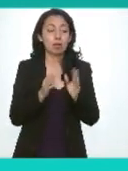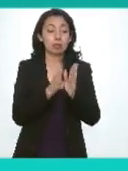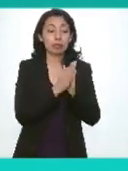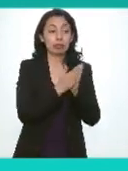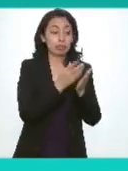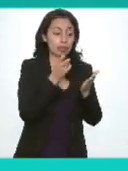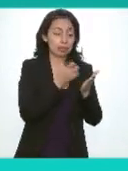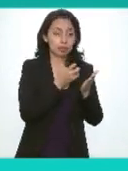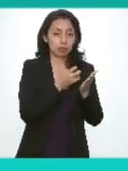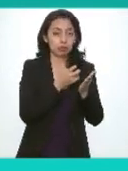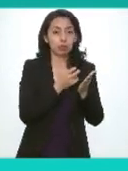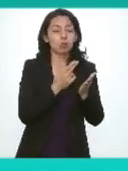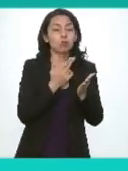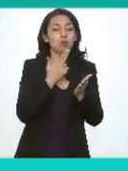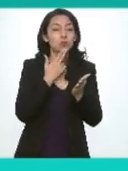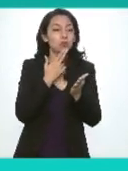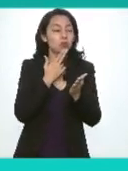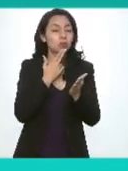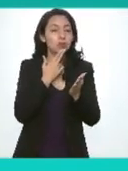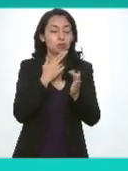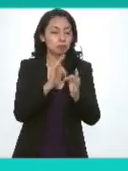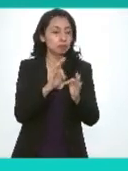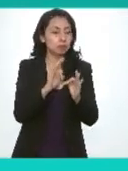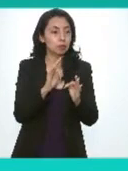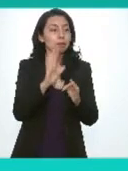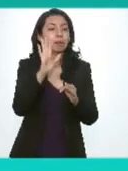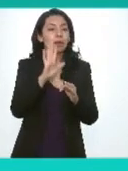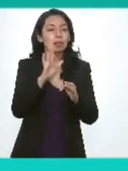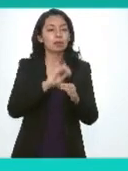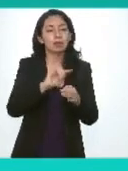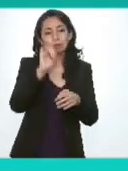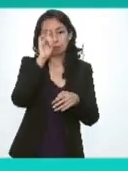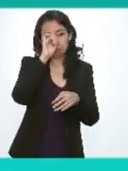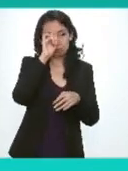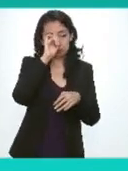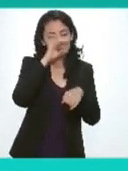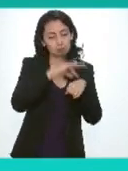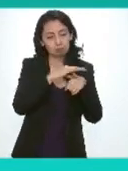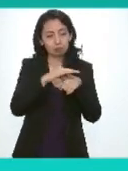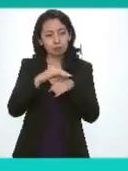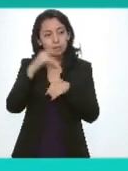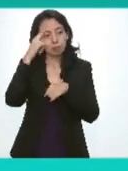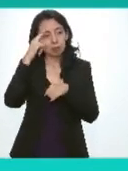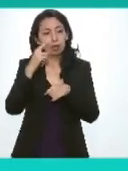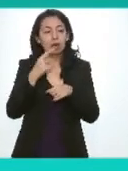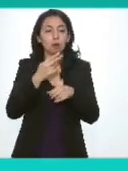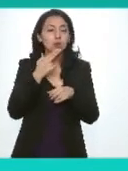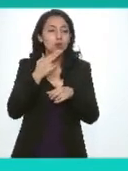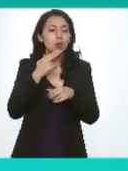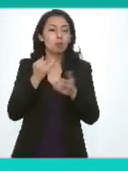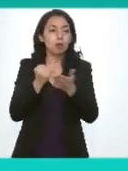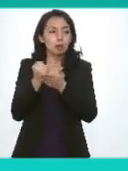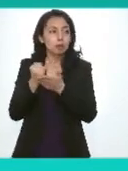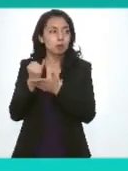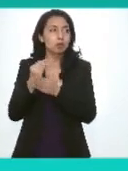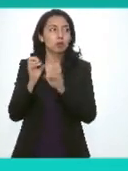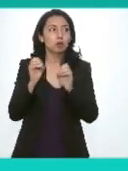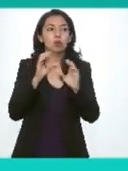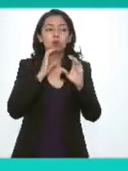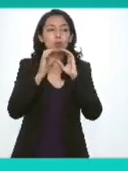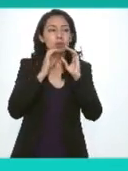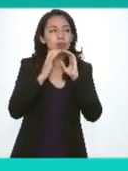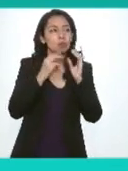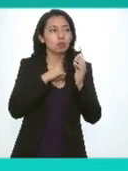manual pues va a ser útil también como una guía orientadora para utilizarlo en resoluciones o productos de comunicación que